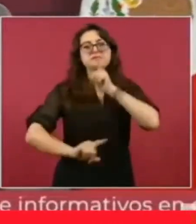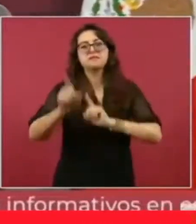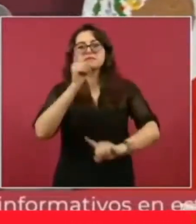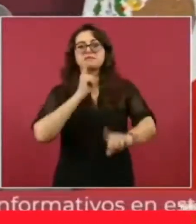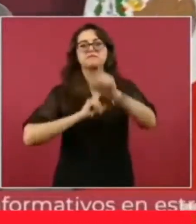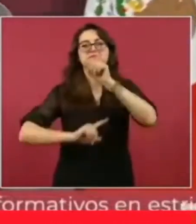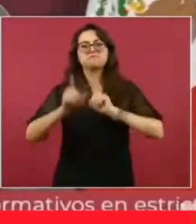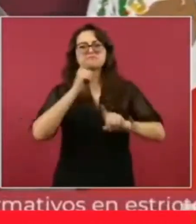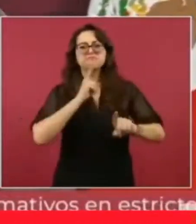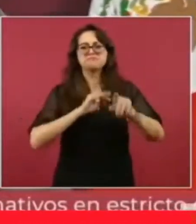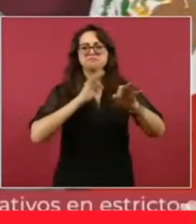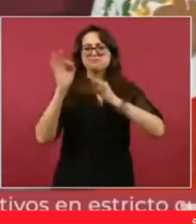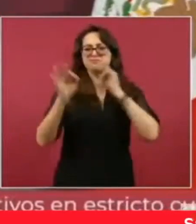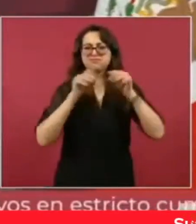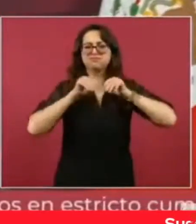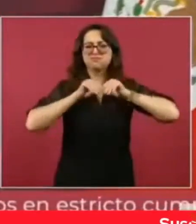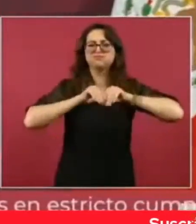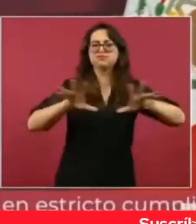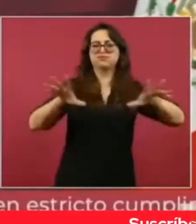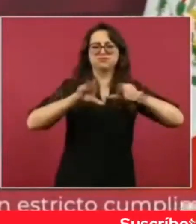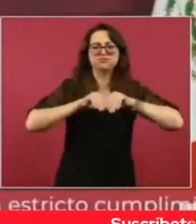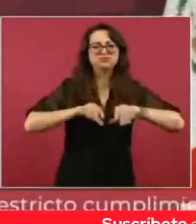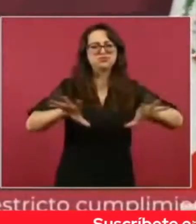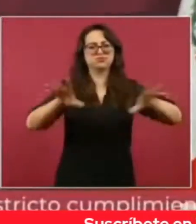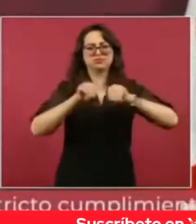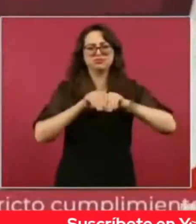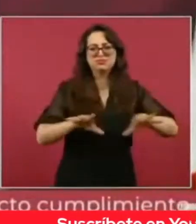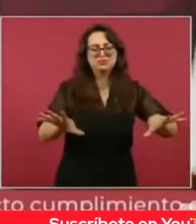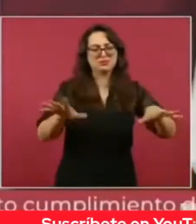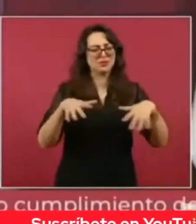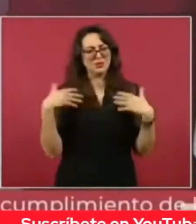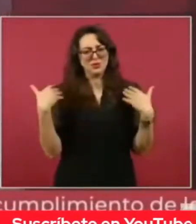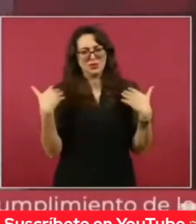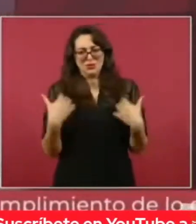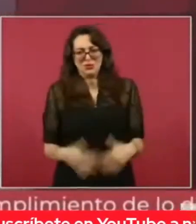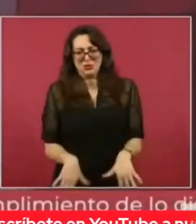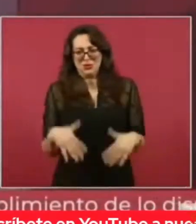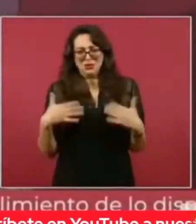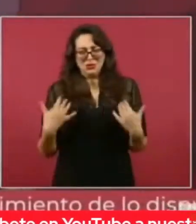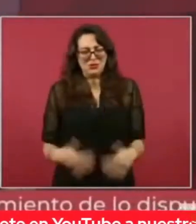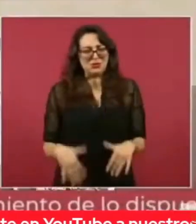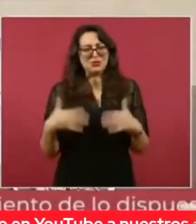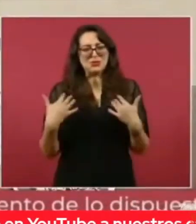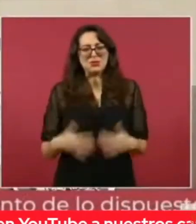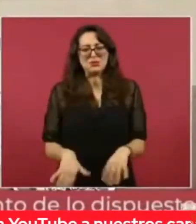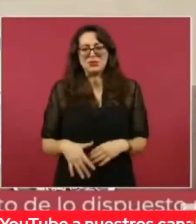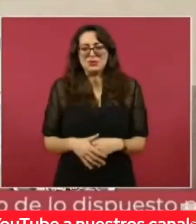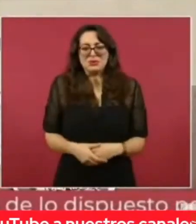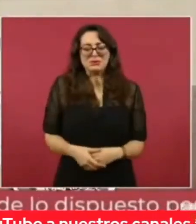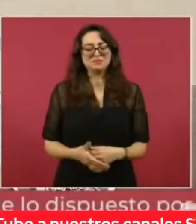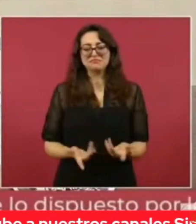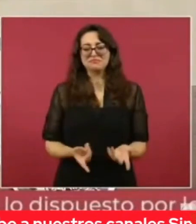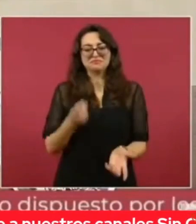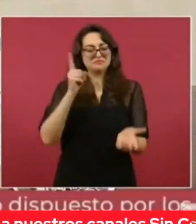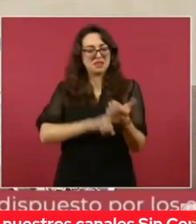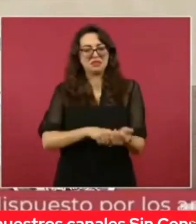porque hay medios que son fábricas de mentiras